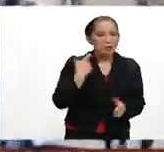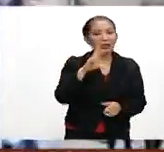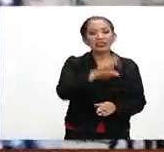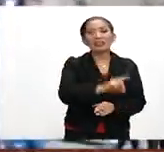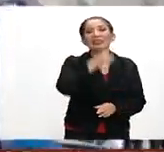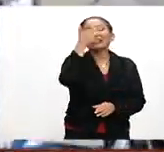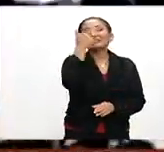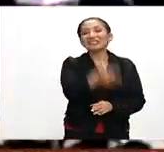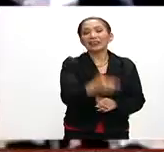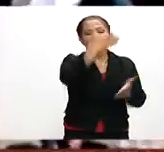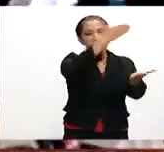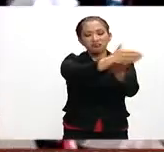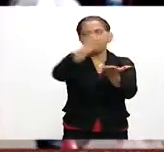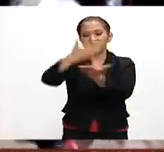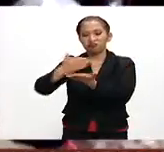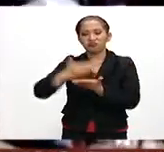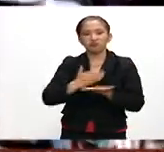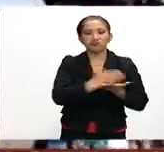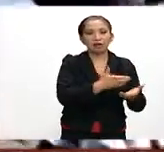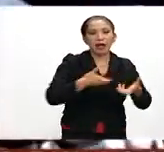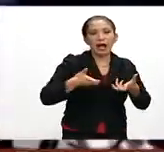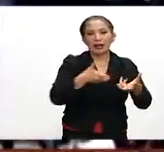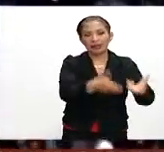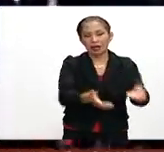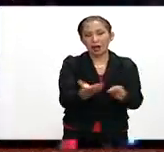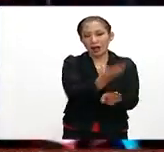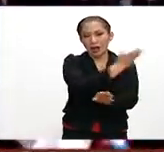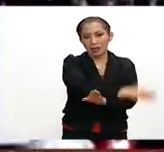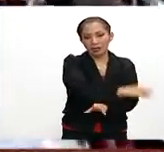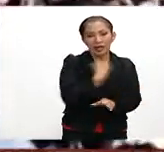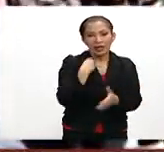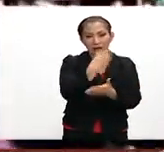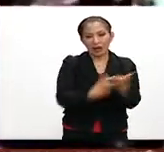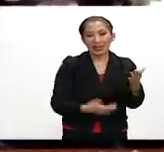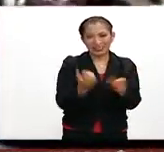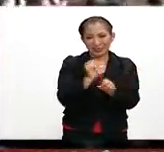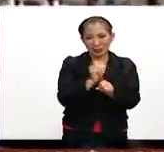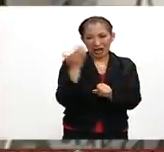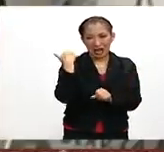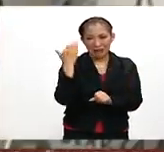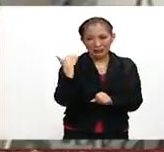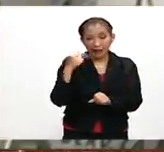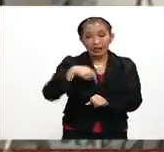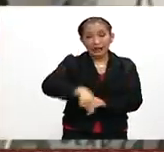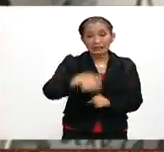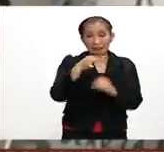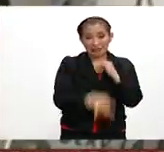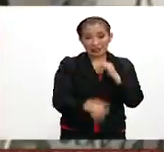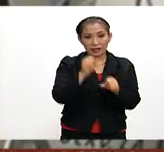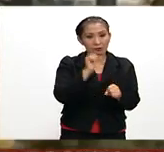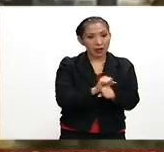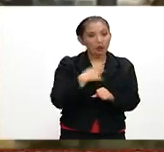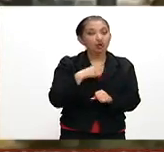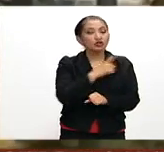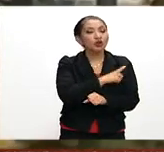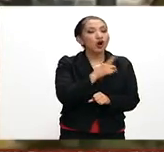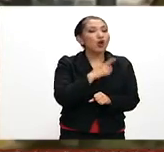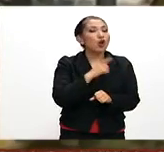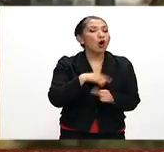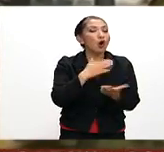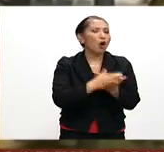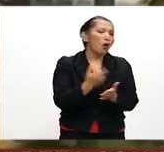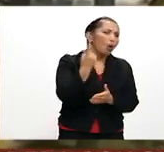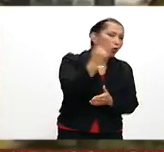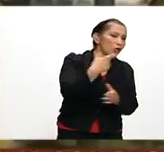treinta y siete bloqueos carreteros que tenían registrados en semanas pasadas, que durante este fin de semana solo estuvieron activadas